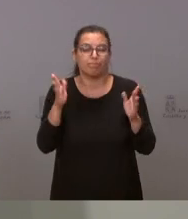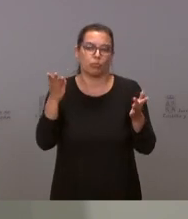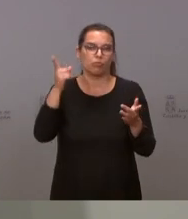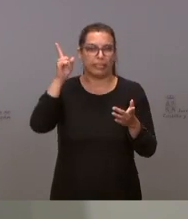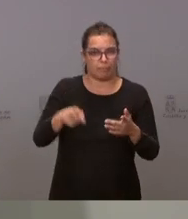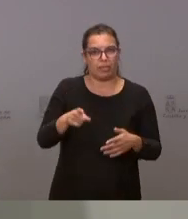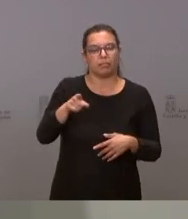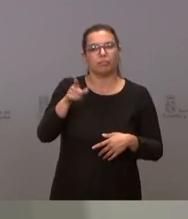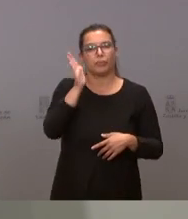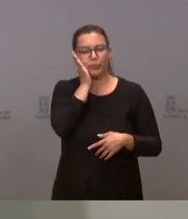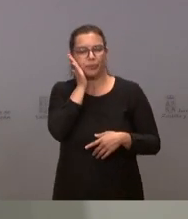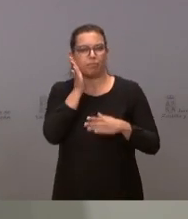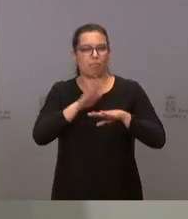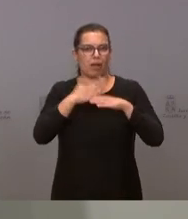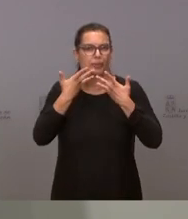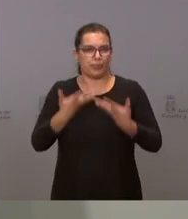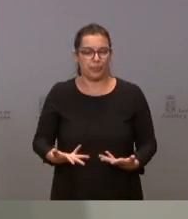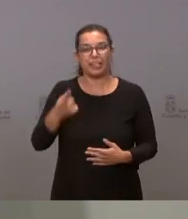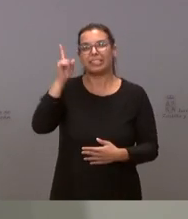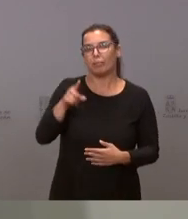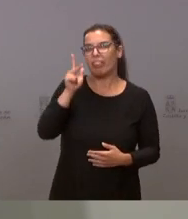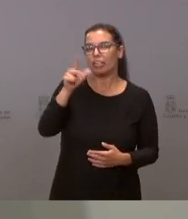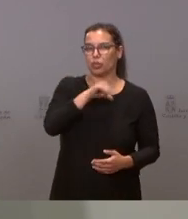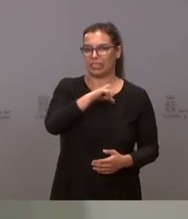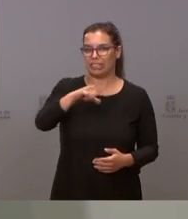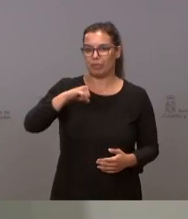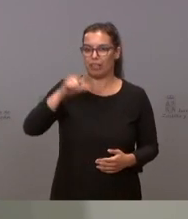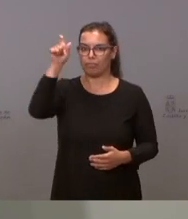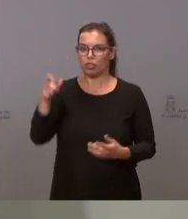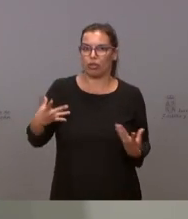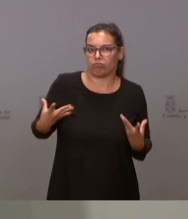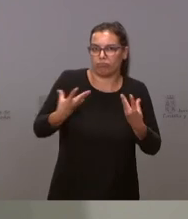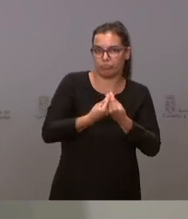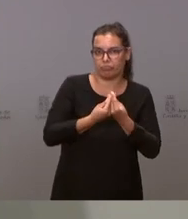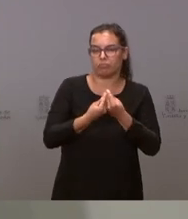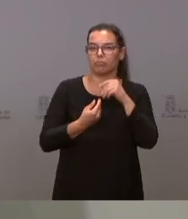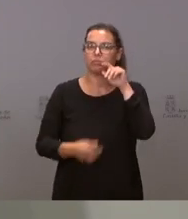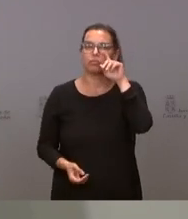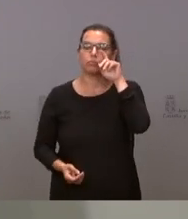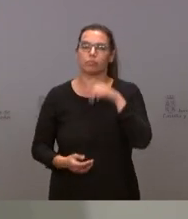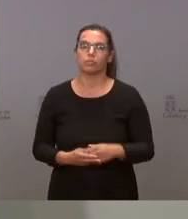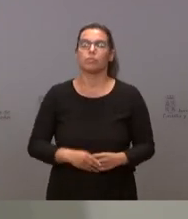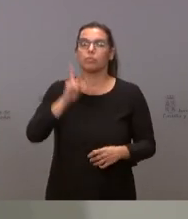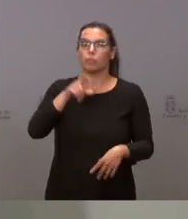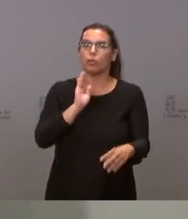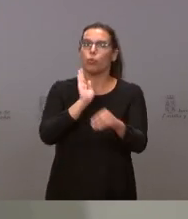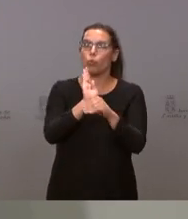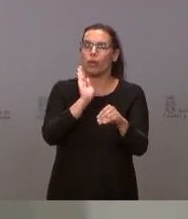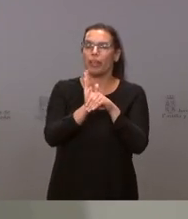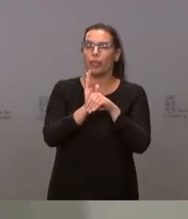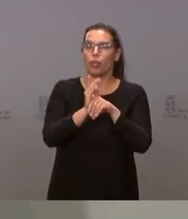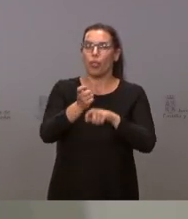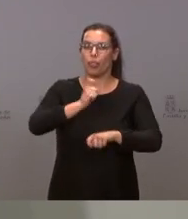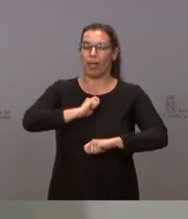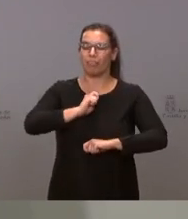garantizado su derecho a la intimidad, al acompañamiento, a recibir cuidados paliativos